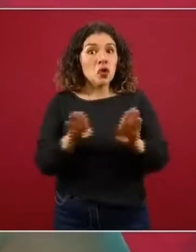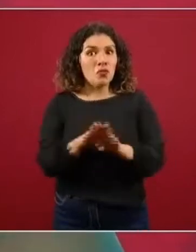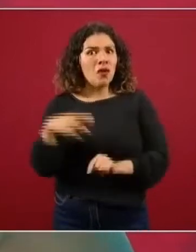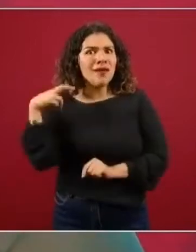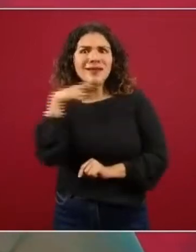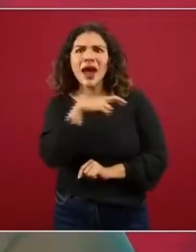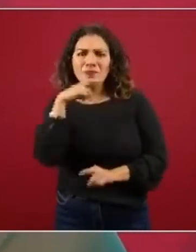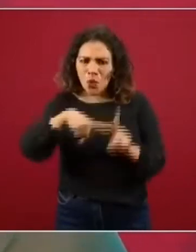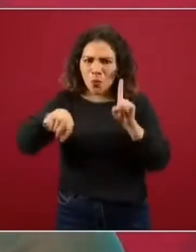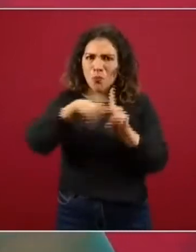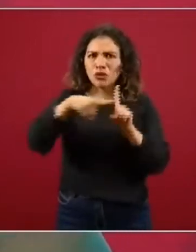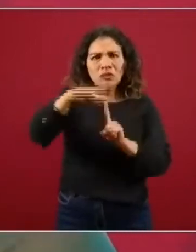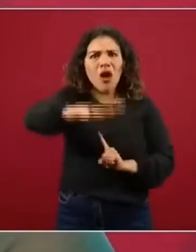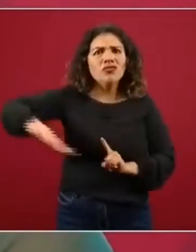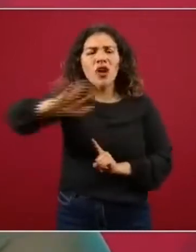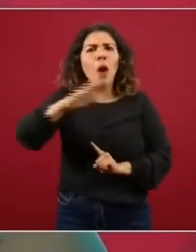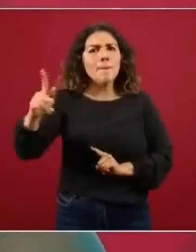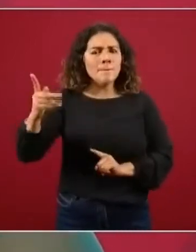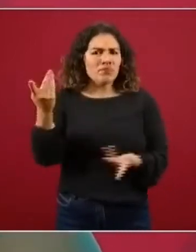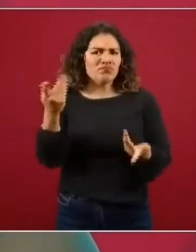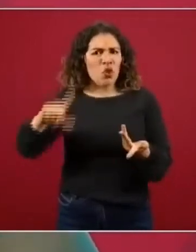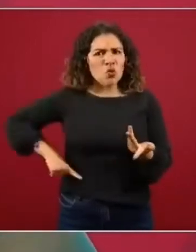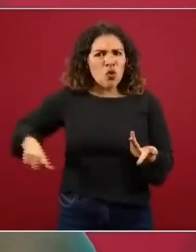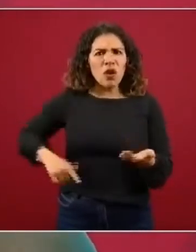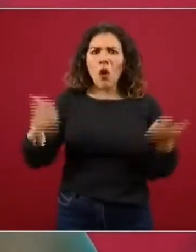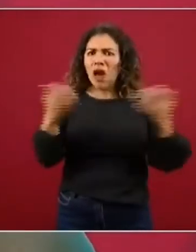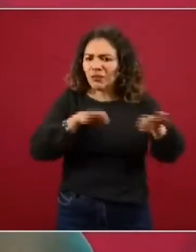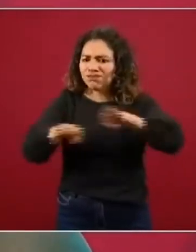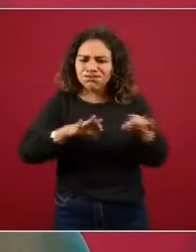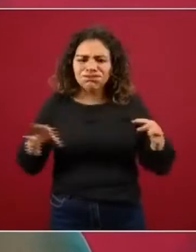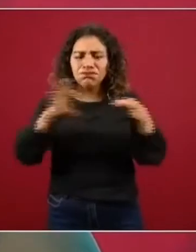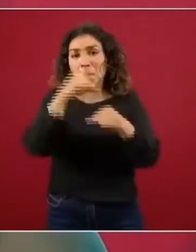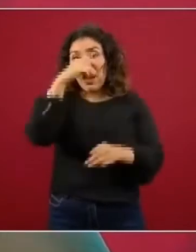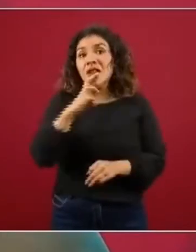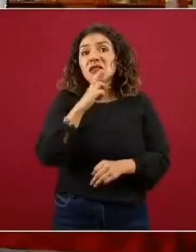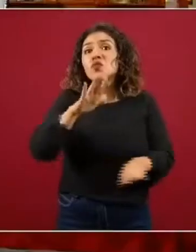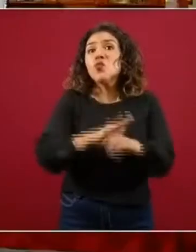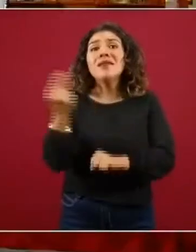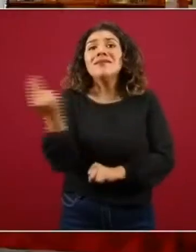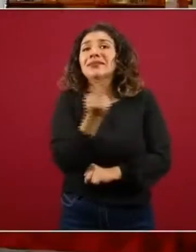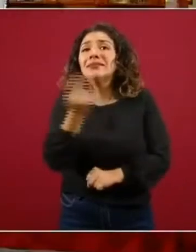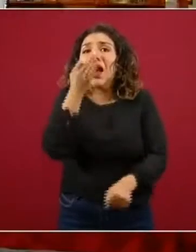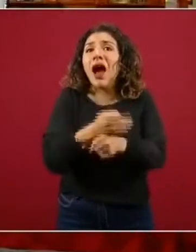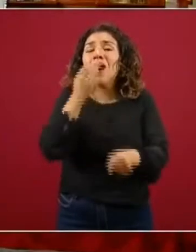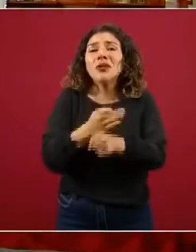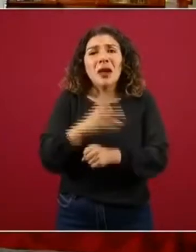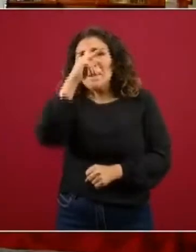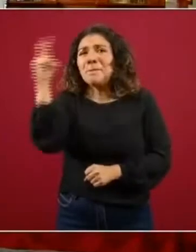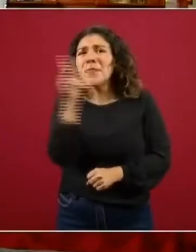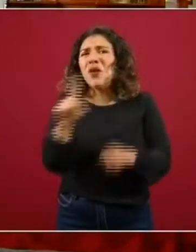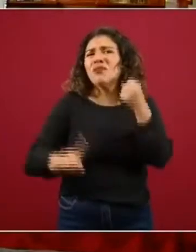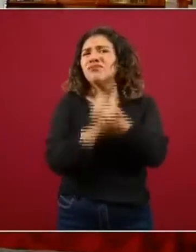rápida y positiva, las instituciones públicas trabajamos unidas para responder a las necesidades apremiantes ante una terrible